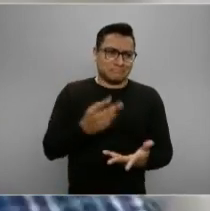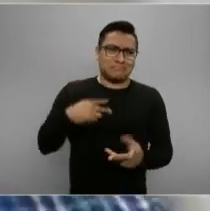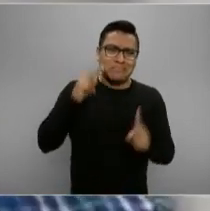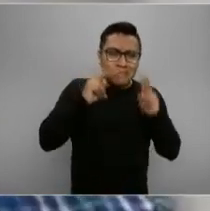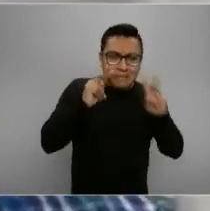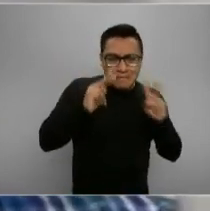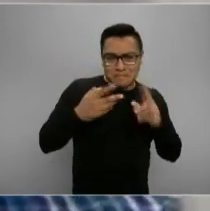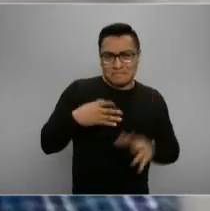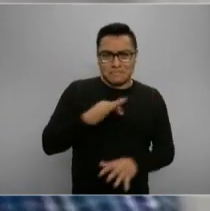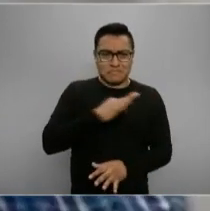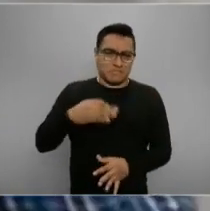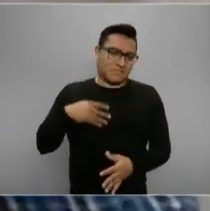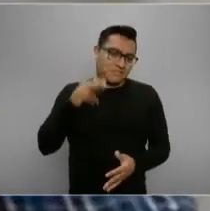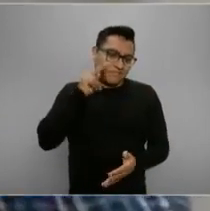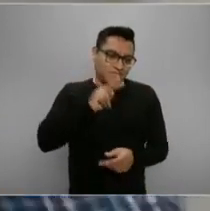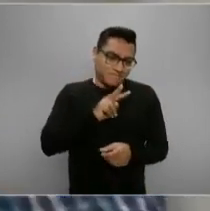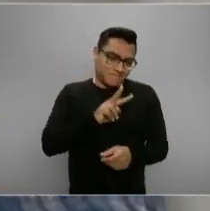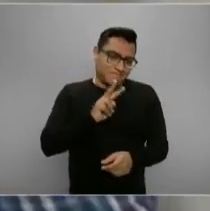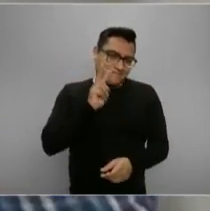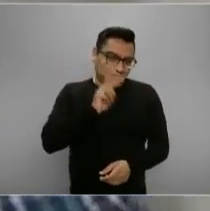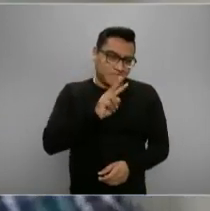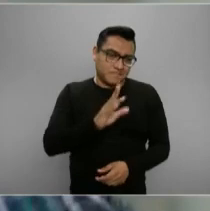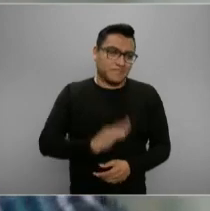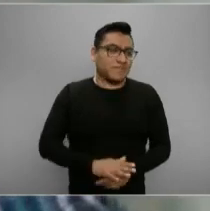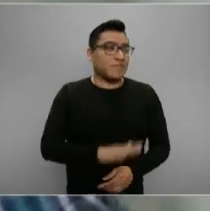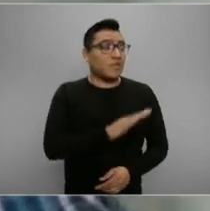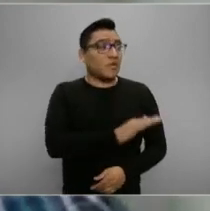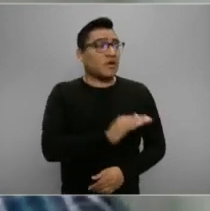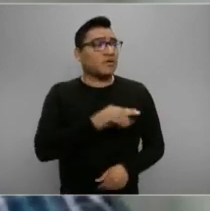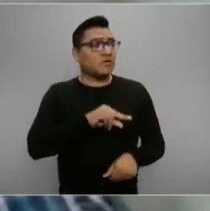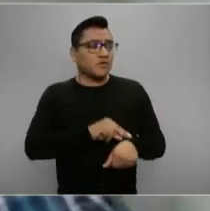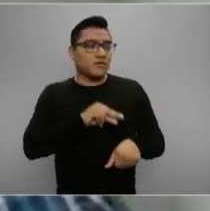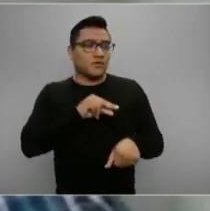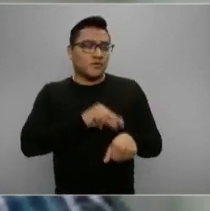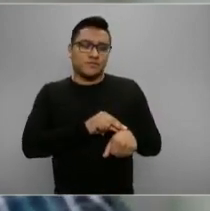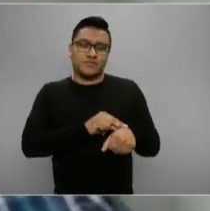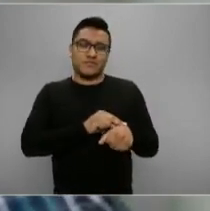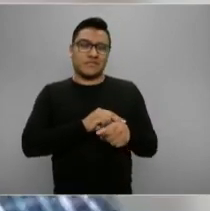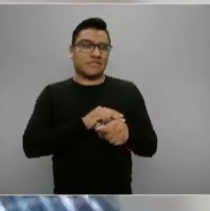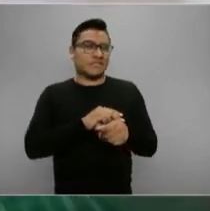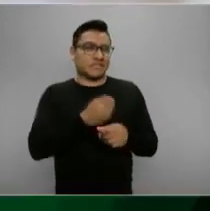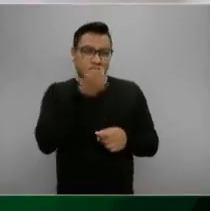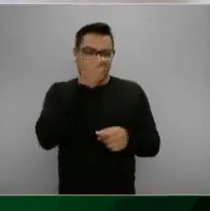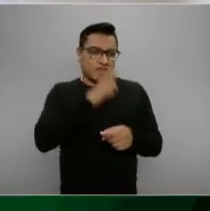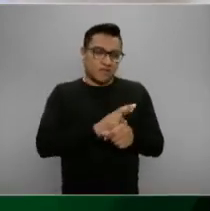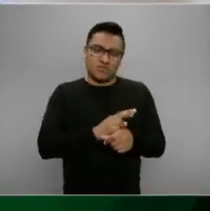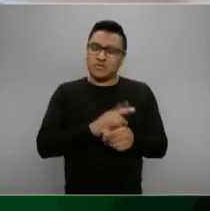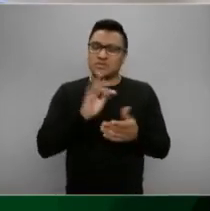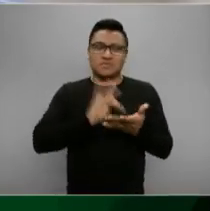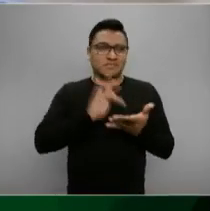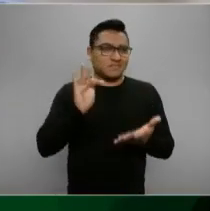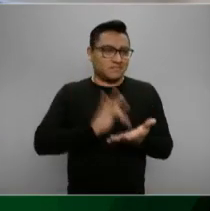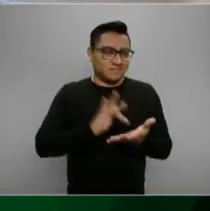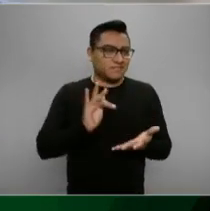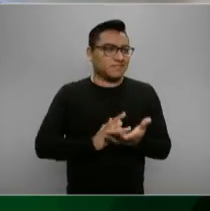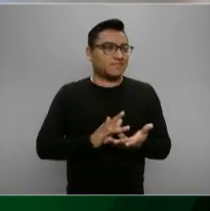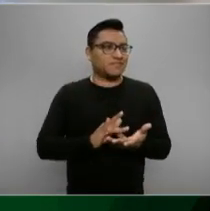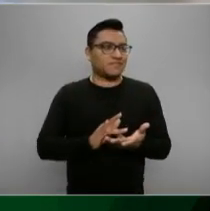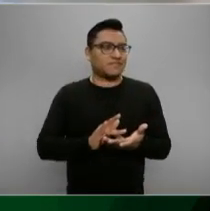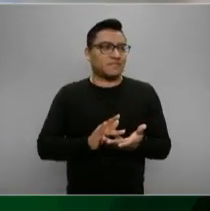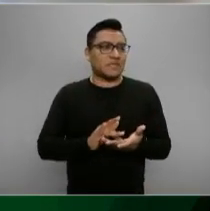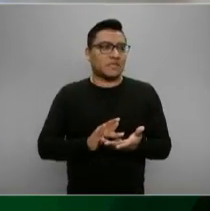públicos. Doctor, pues, muchísimas gracias, secretario, por estar aquí. Ya le subí